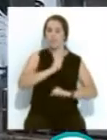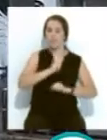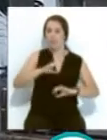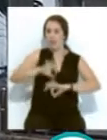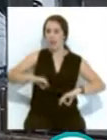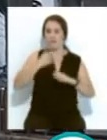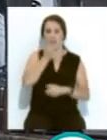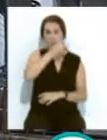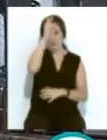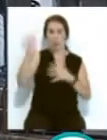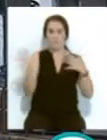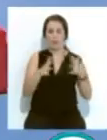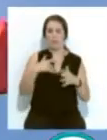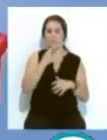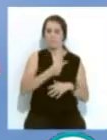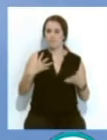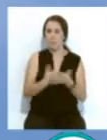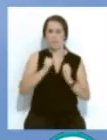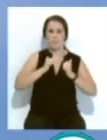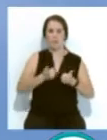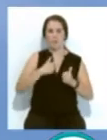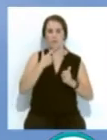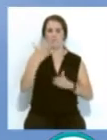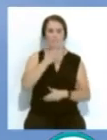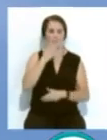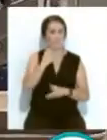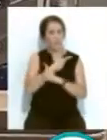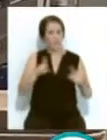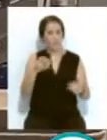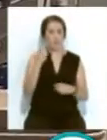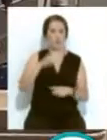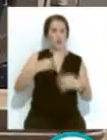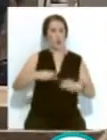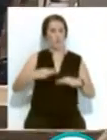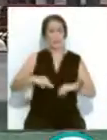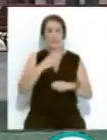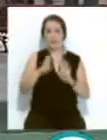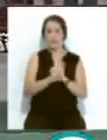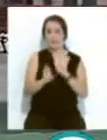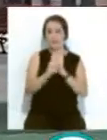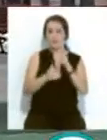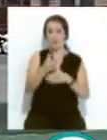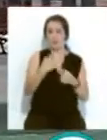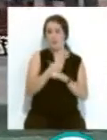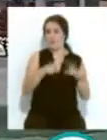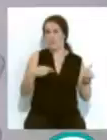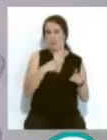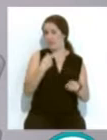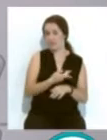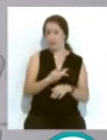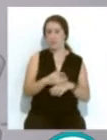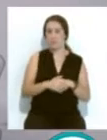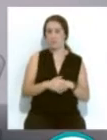en aquel fin de semana de marzo... ...en el que todo comenzó a hacerse extraño y diferente... ...y la normalidad dejó de ser lo que habíamos conocido hasta ahora.